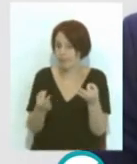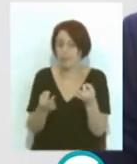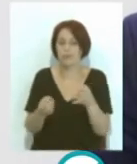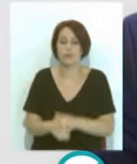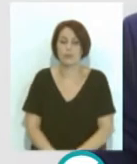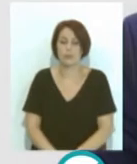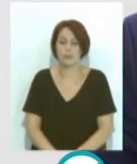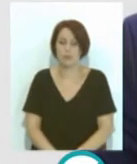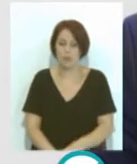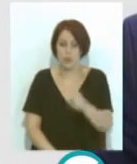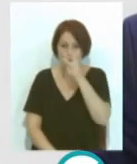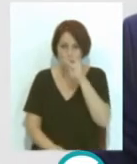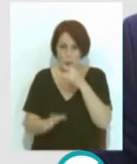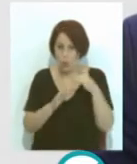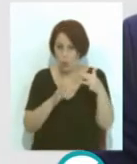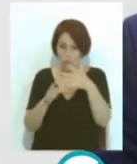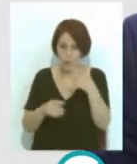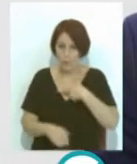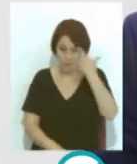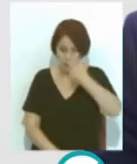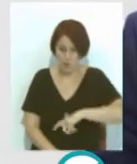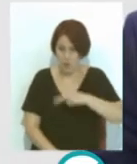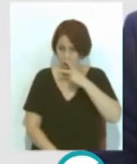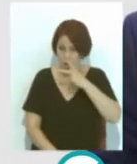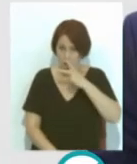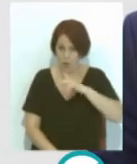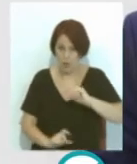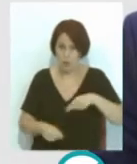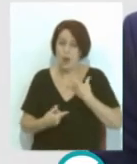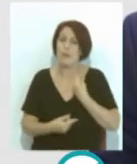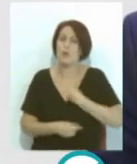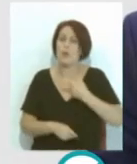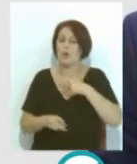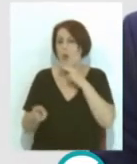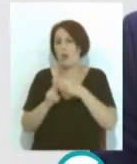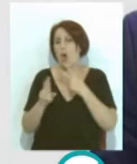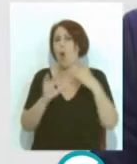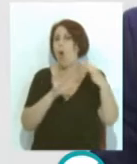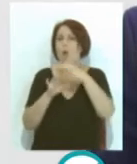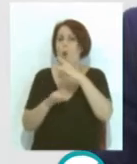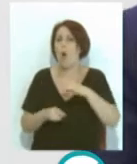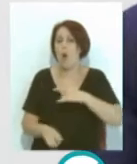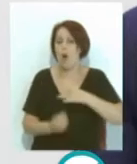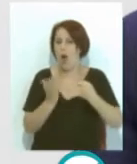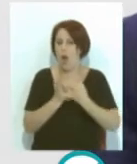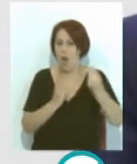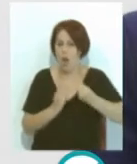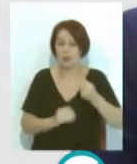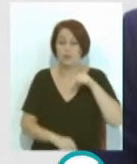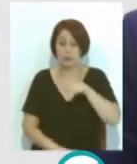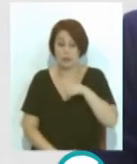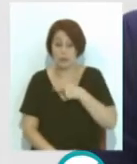del consumidor de tabaco, que es el que llamamos humo de primera, sino el que exhala este